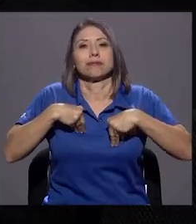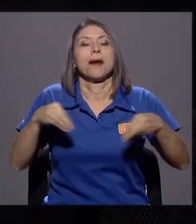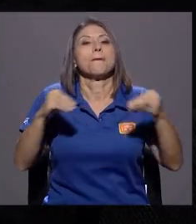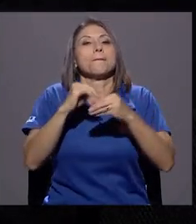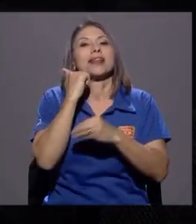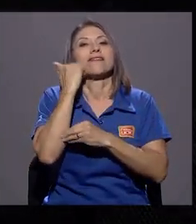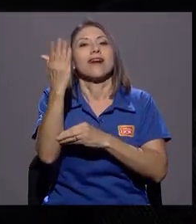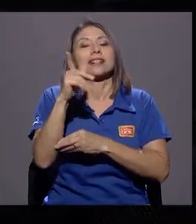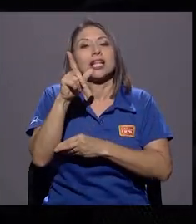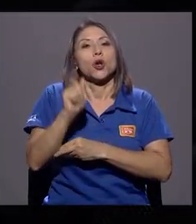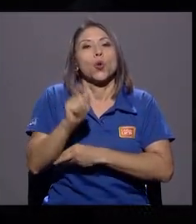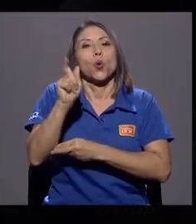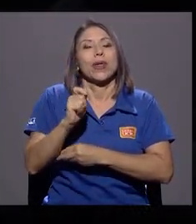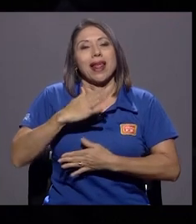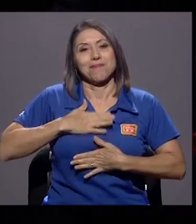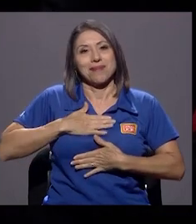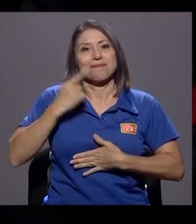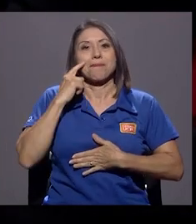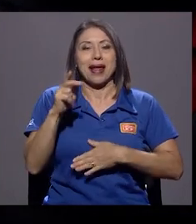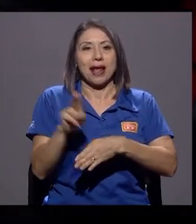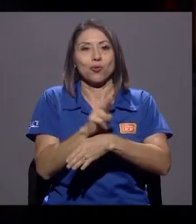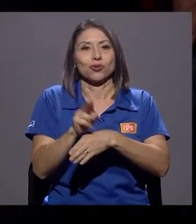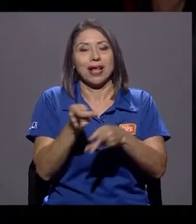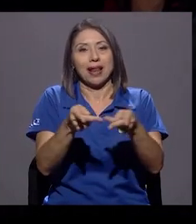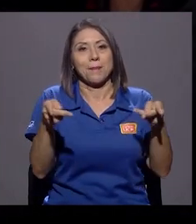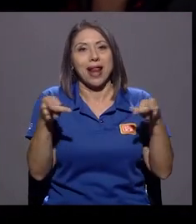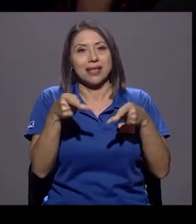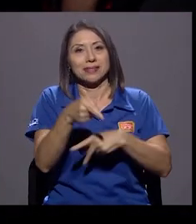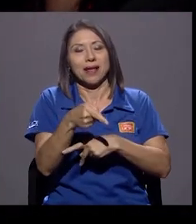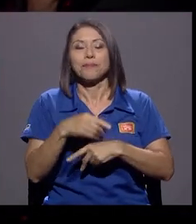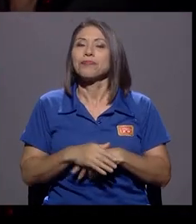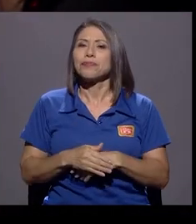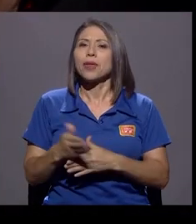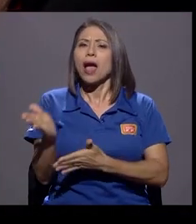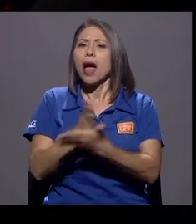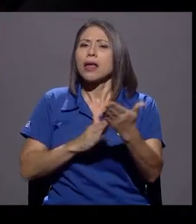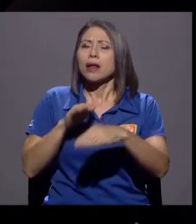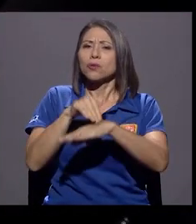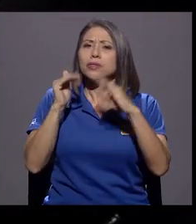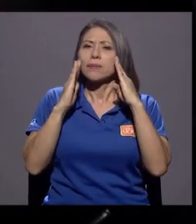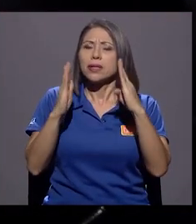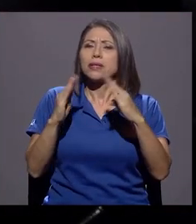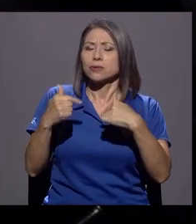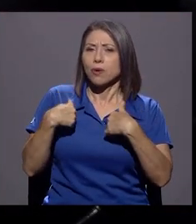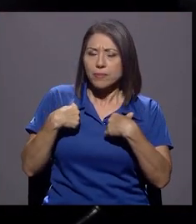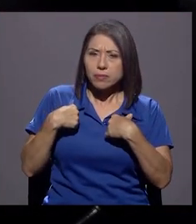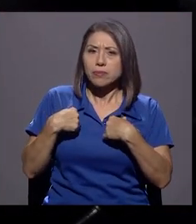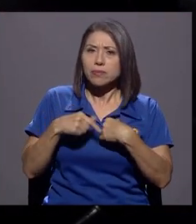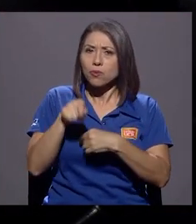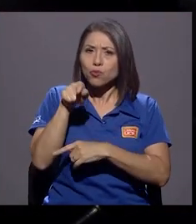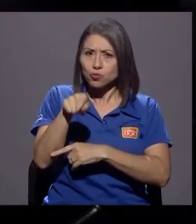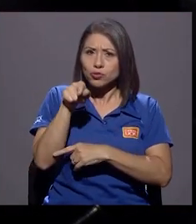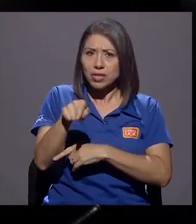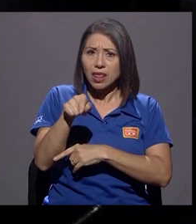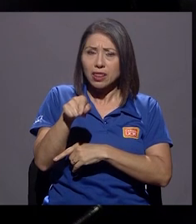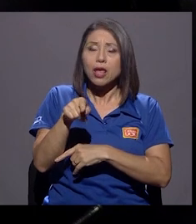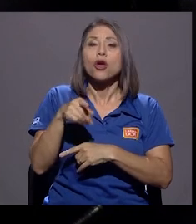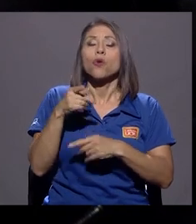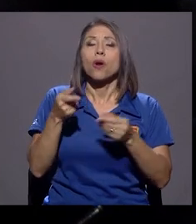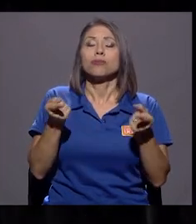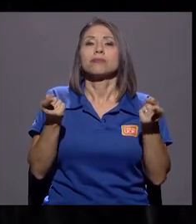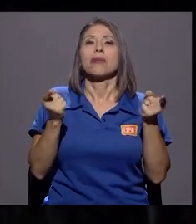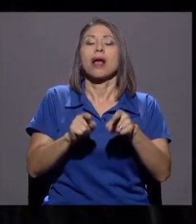fácil jubilarme para poder hacer uso de esa plaza. Bien, María Victoria, hay algo que me llama mucho la atención y es que usted cuando llega